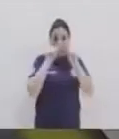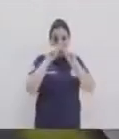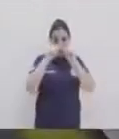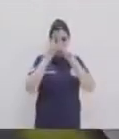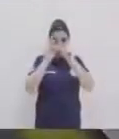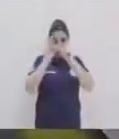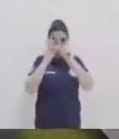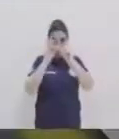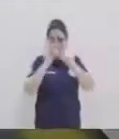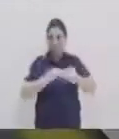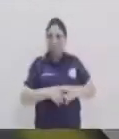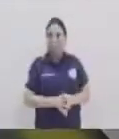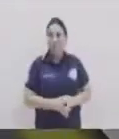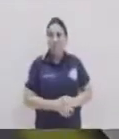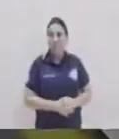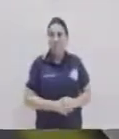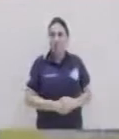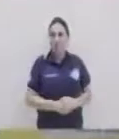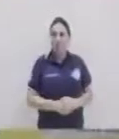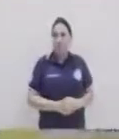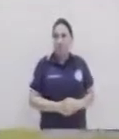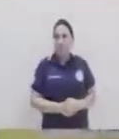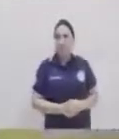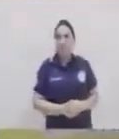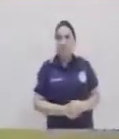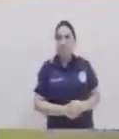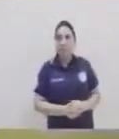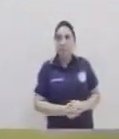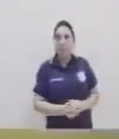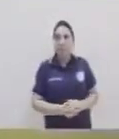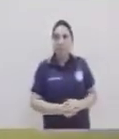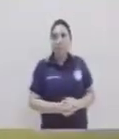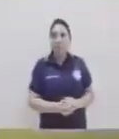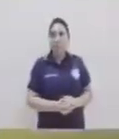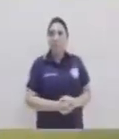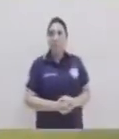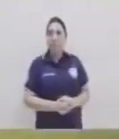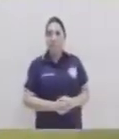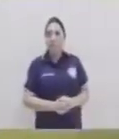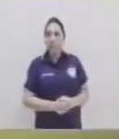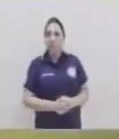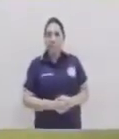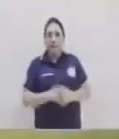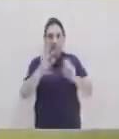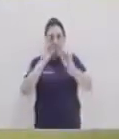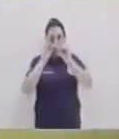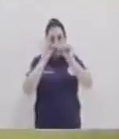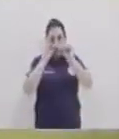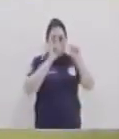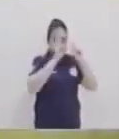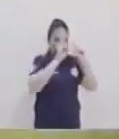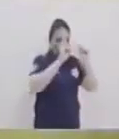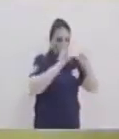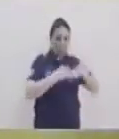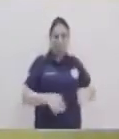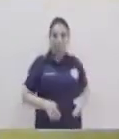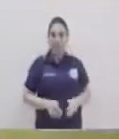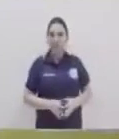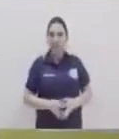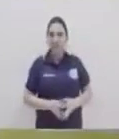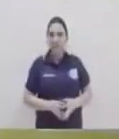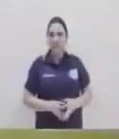pinza tranquilamente con tus dedos puede separar los alambres miren y meterlos al clavo